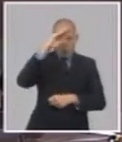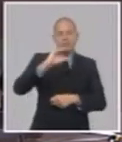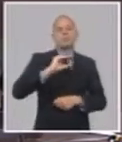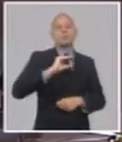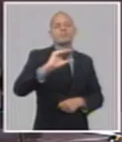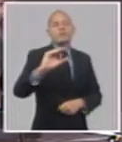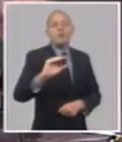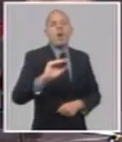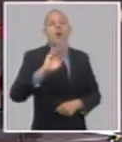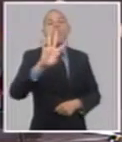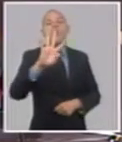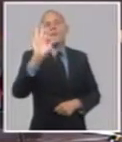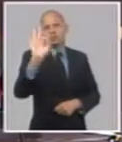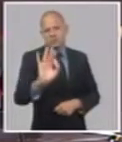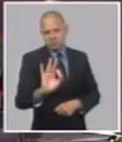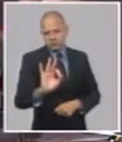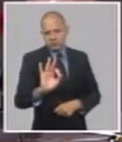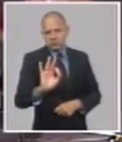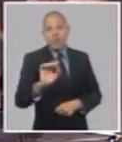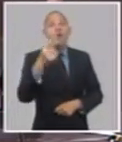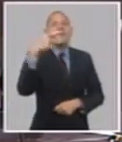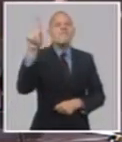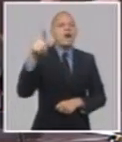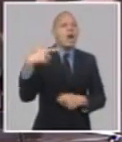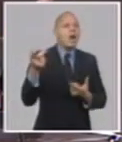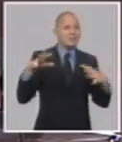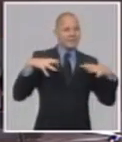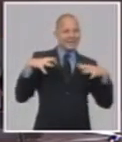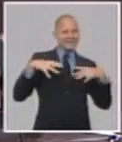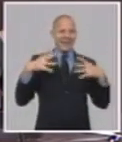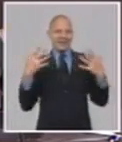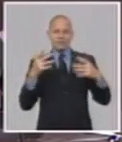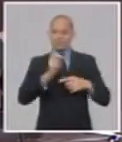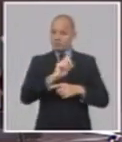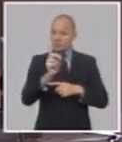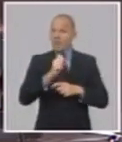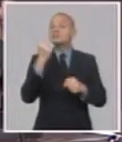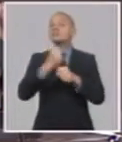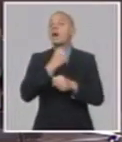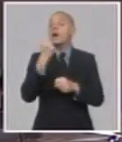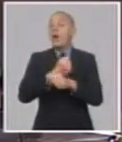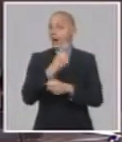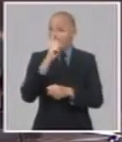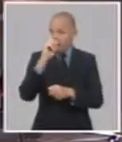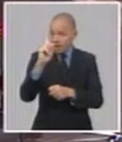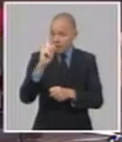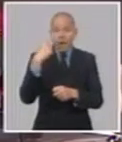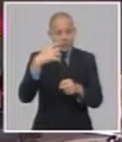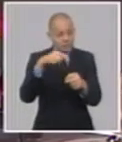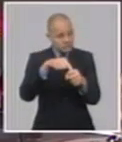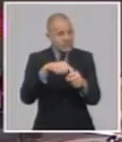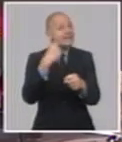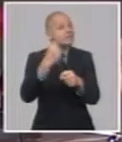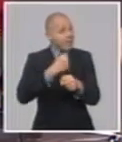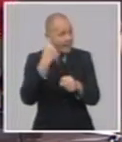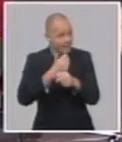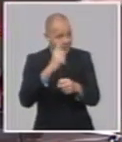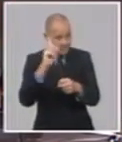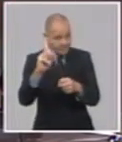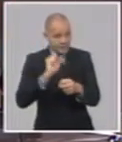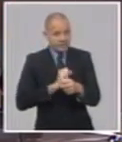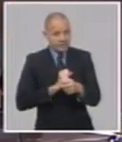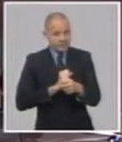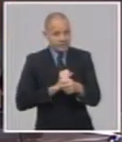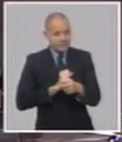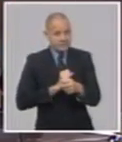la cuantía mínima a pagar, aun cuando hay un 4%, estaba expresada en la ley tributaria en